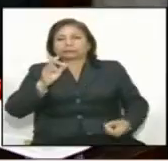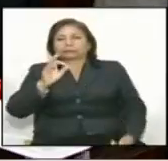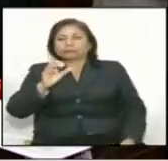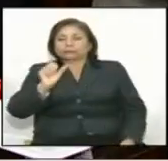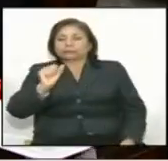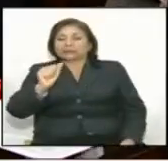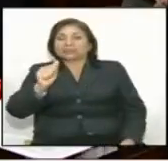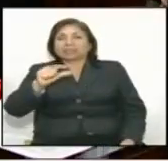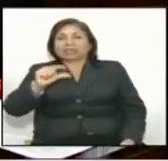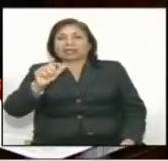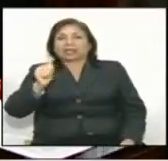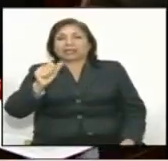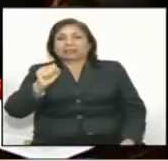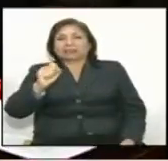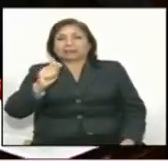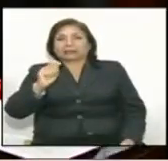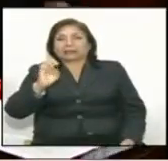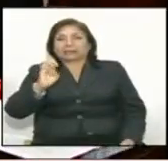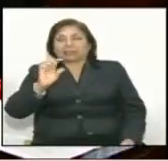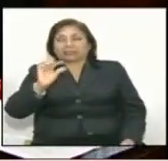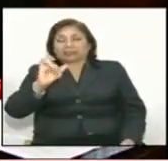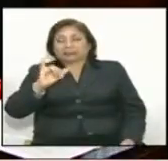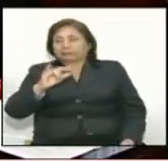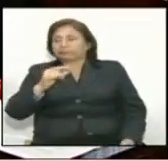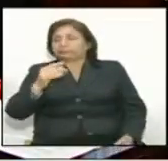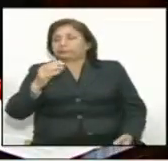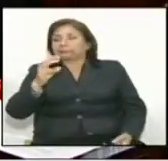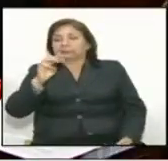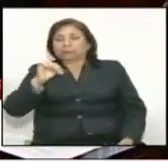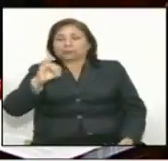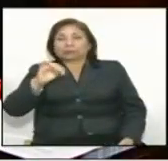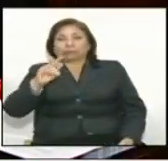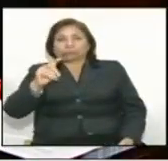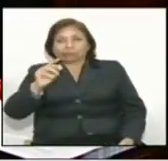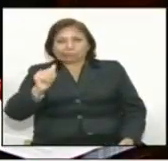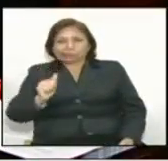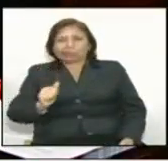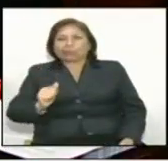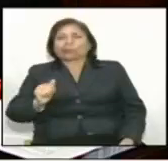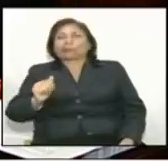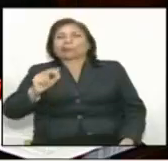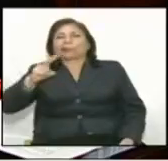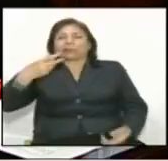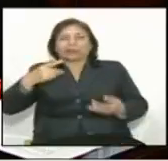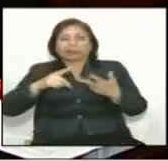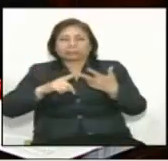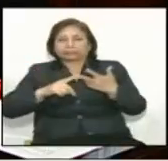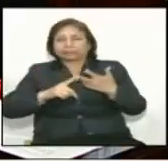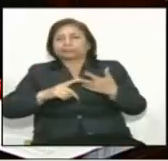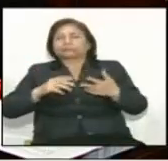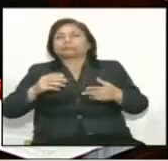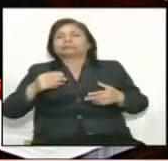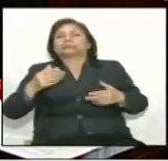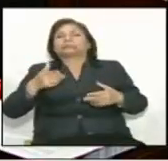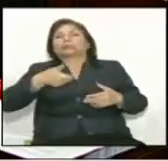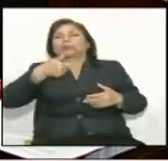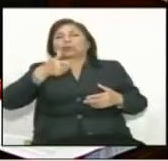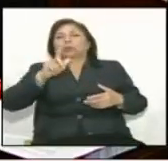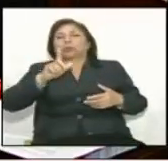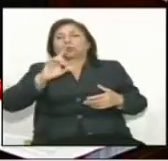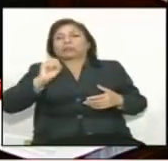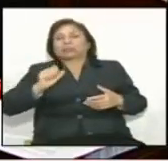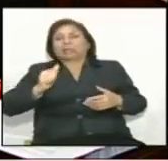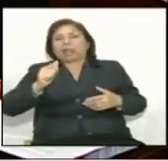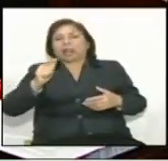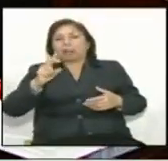posturas parecen cambiar de vez en cuando va a votar a favor de esta lista? Yo confío que sí. Congresista, pero no había pasado un límite de